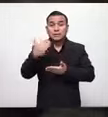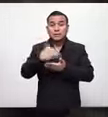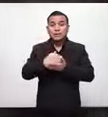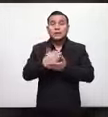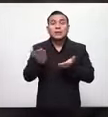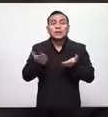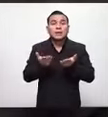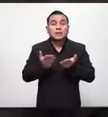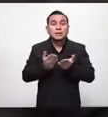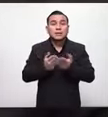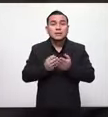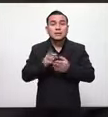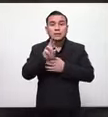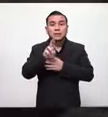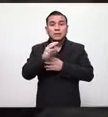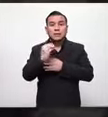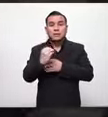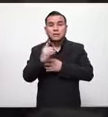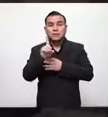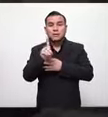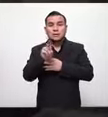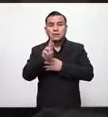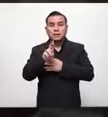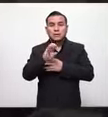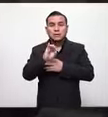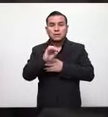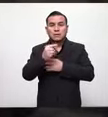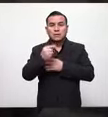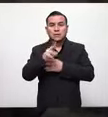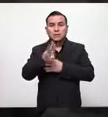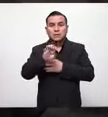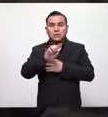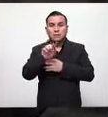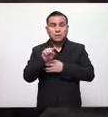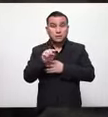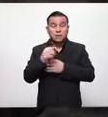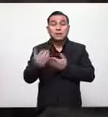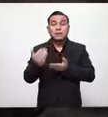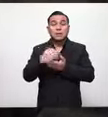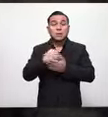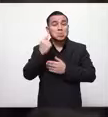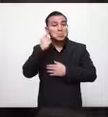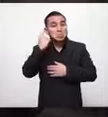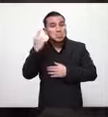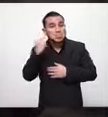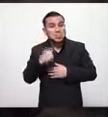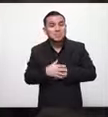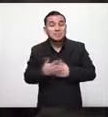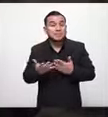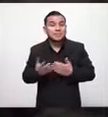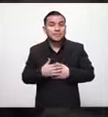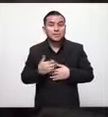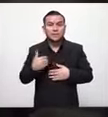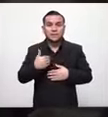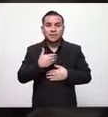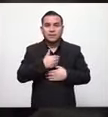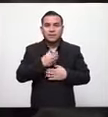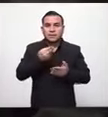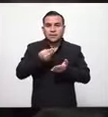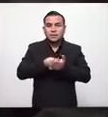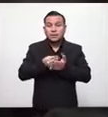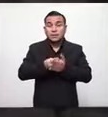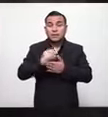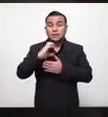general el licenciado Rodríguez y perfectamente y con gusto atendemos la invitación el secretario del ministerio de economía el señor